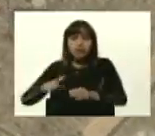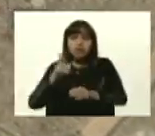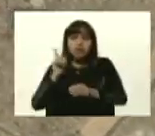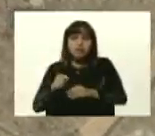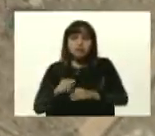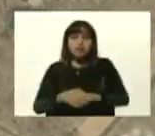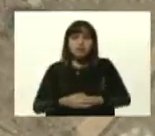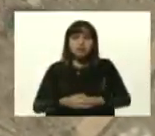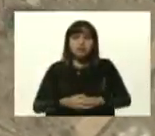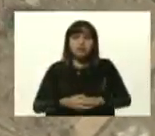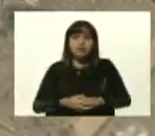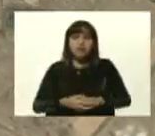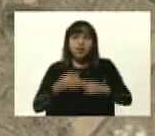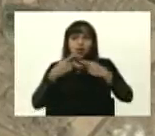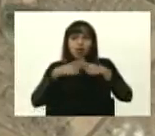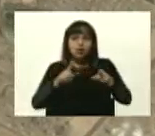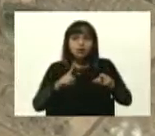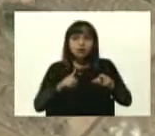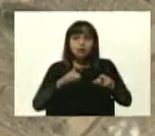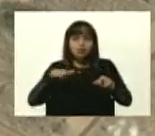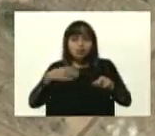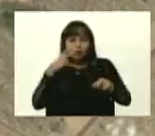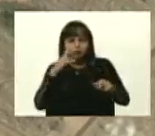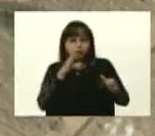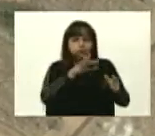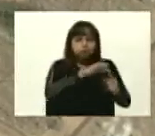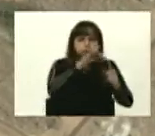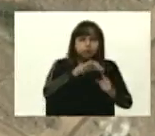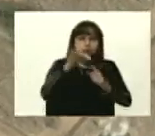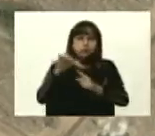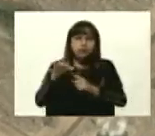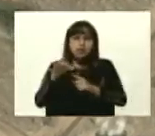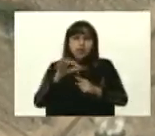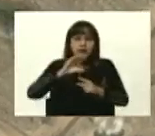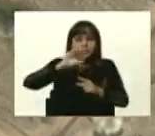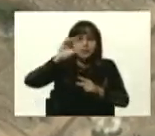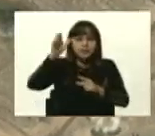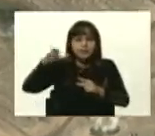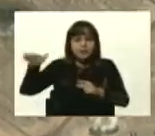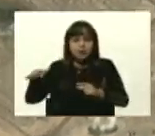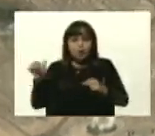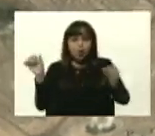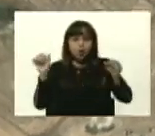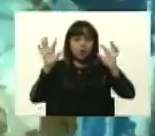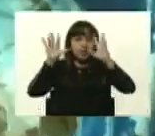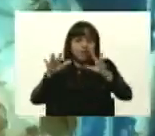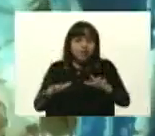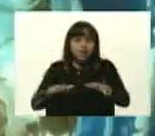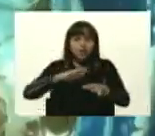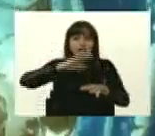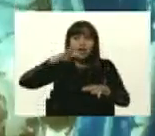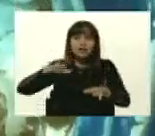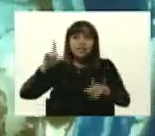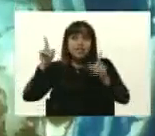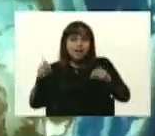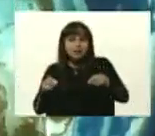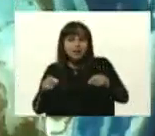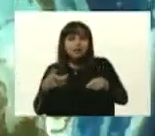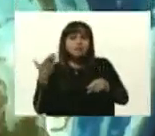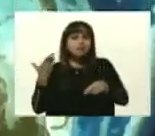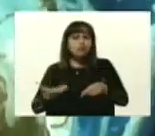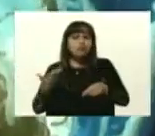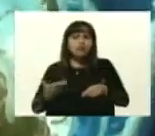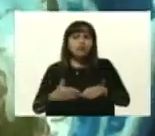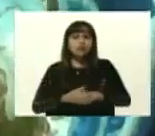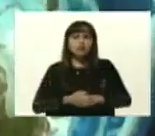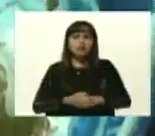BRCC2, es decir, del Sucre, donde podemos identificar los picos nevados de nuestros Andes, pero también, y muy importante,